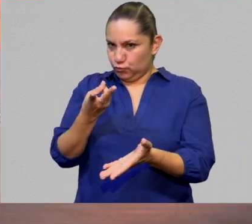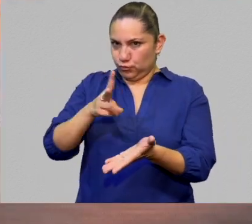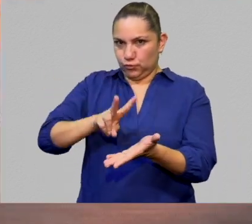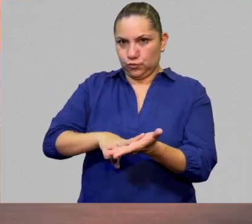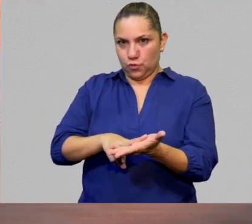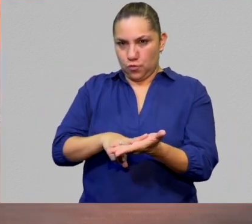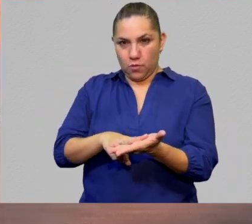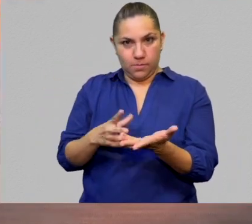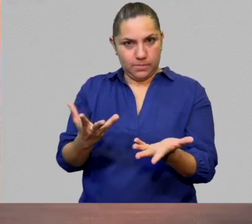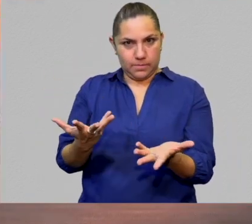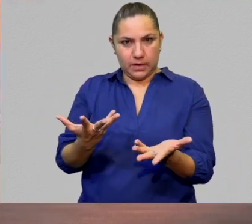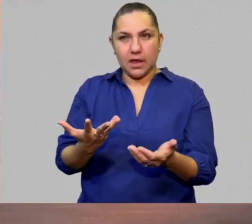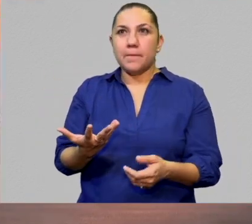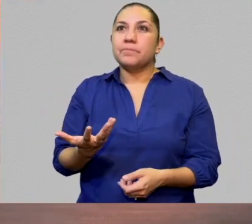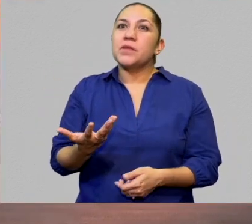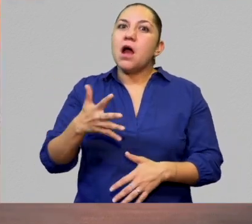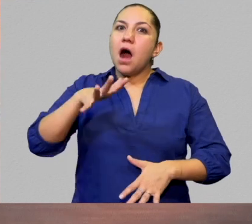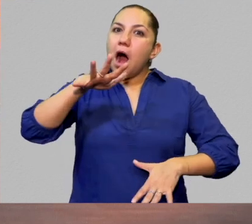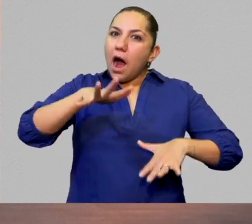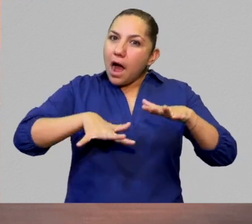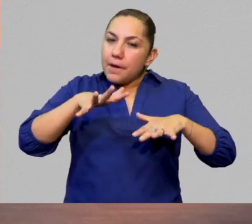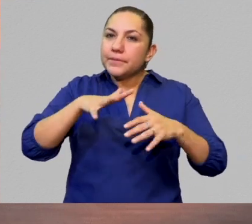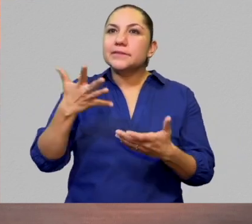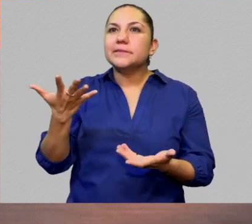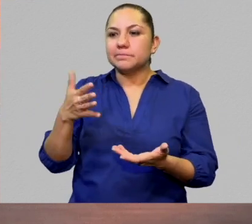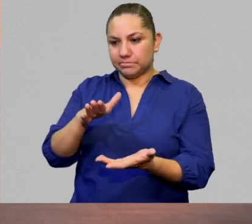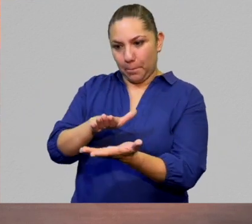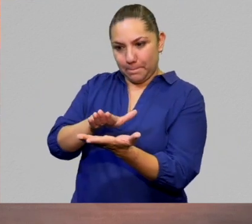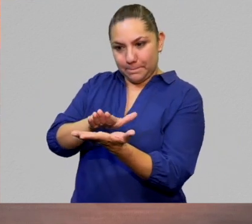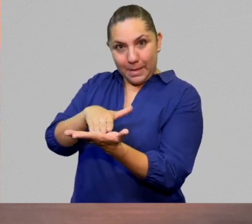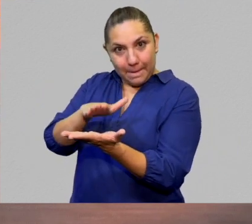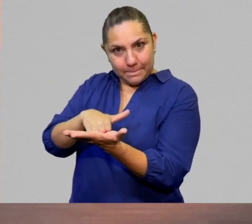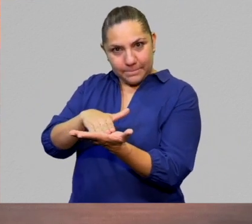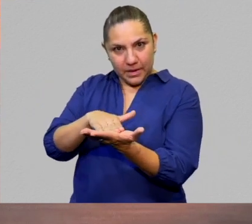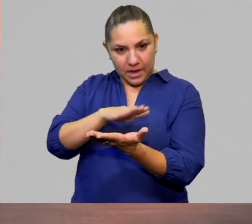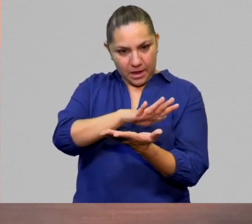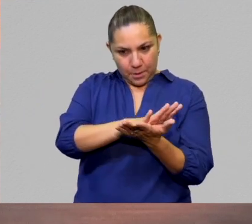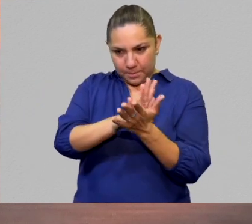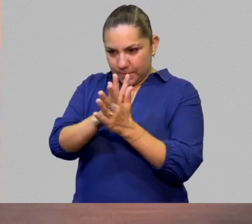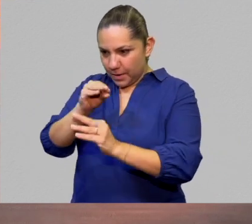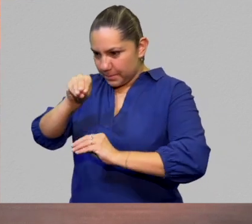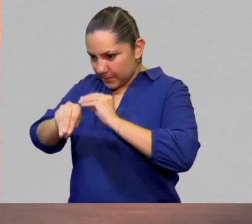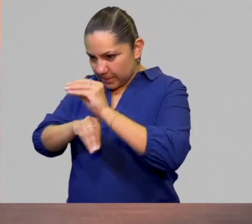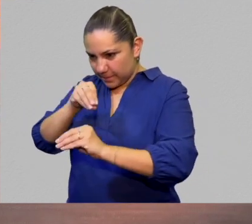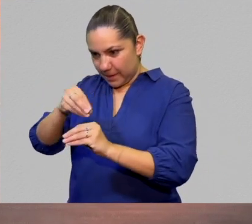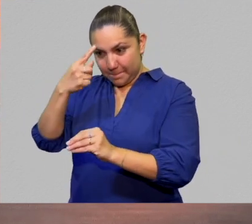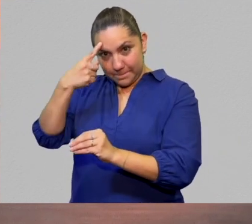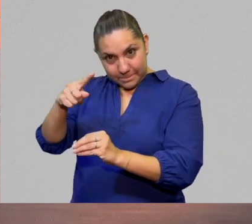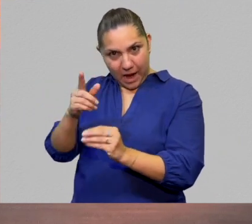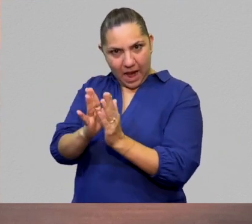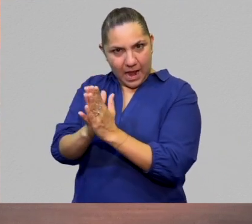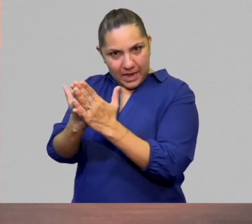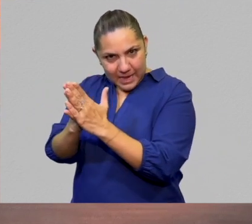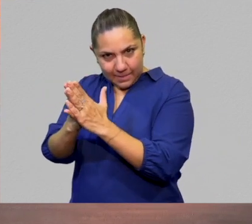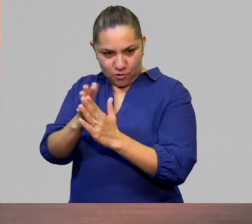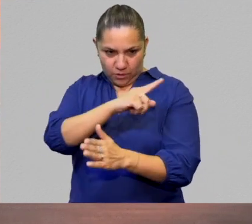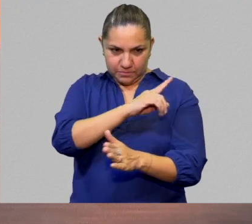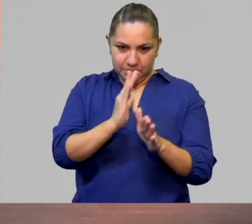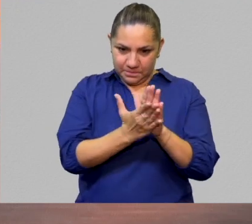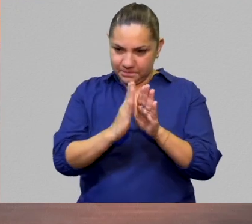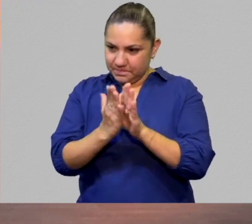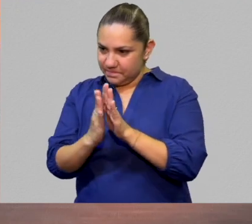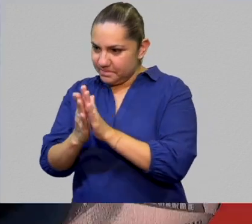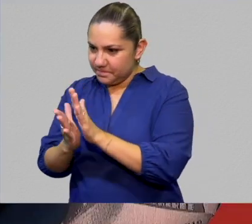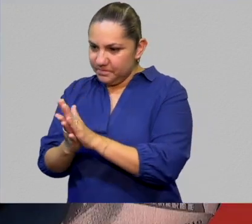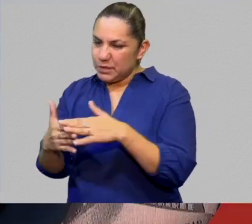editorialmente hablando, en un soporte material sobre papel, que es un libro, pues es un reto ya